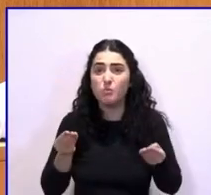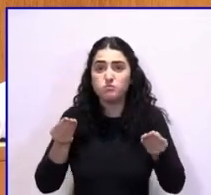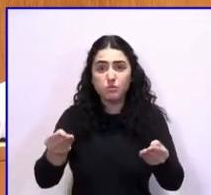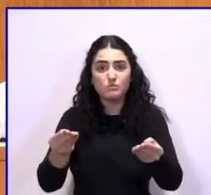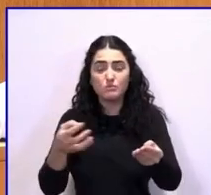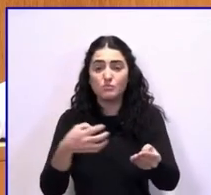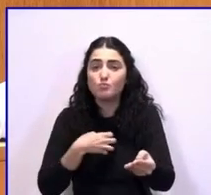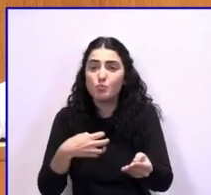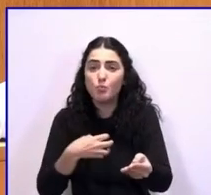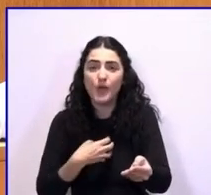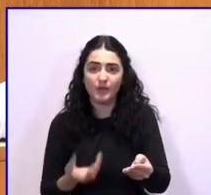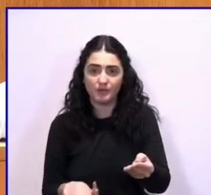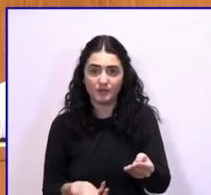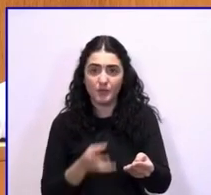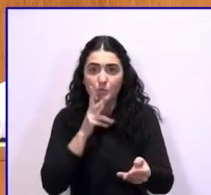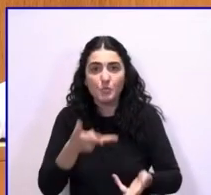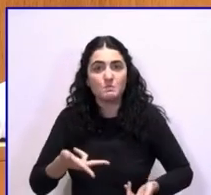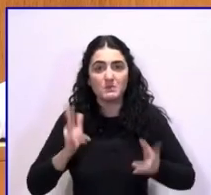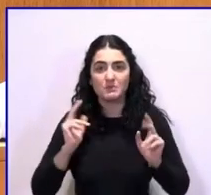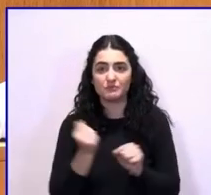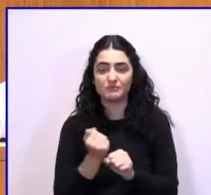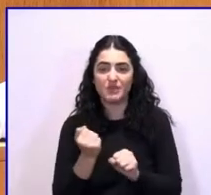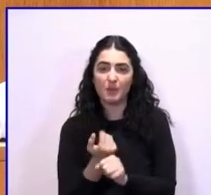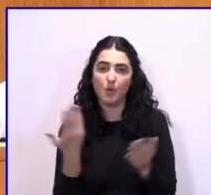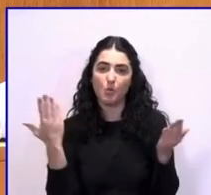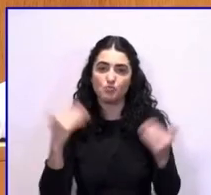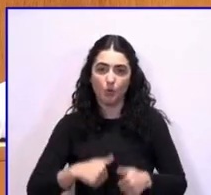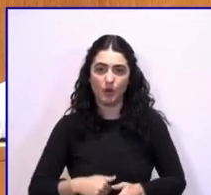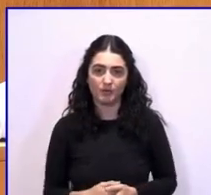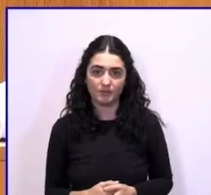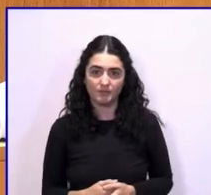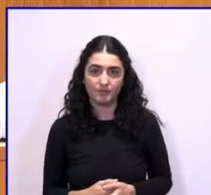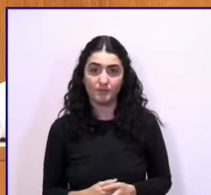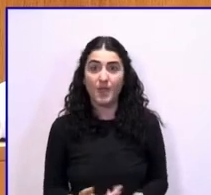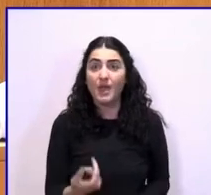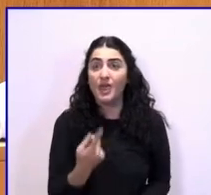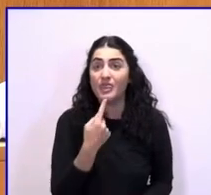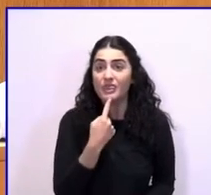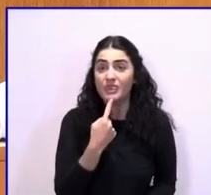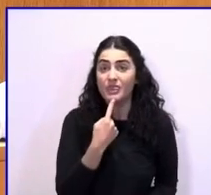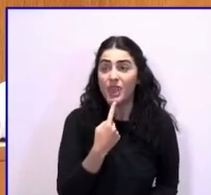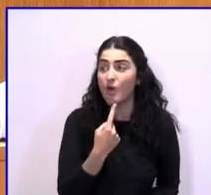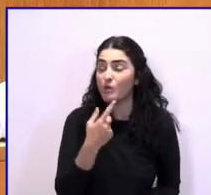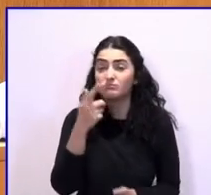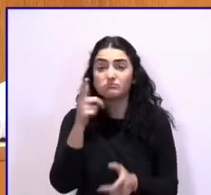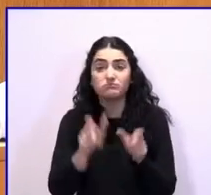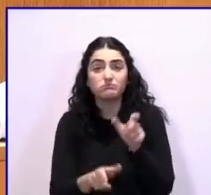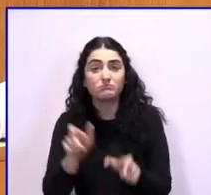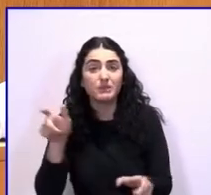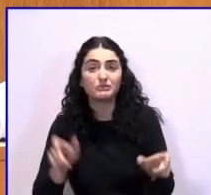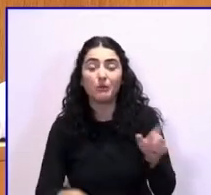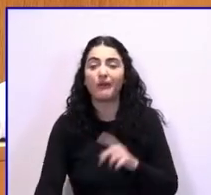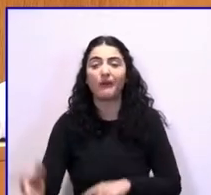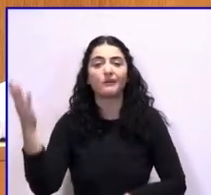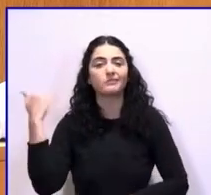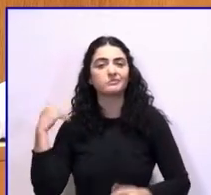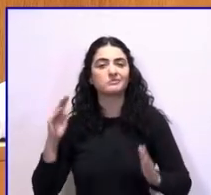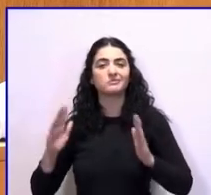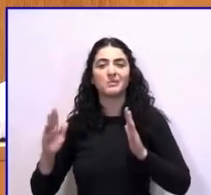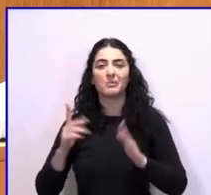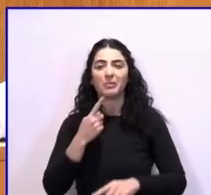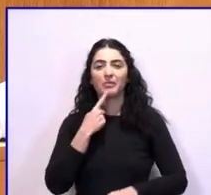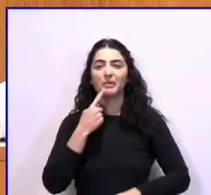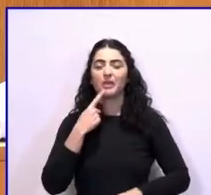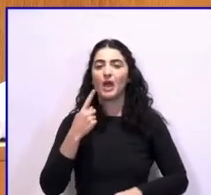finalizar sus estudios y obtener su título. Se lo digo a quienes en otros momentos se les llena la boca con la cultura